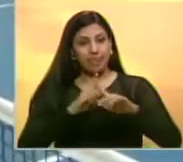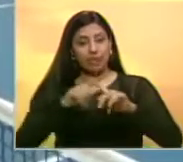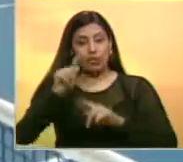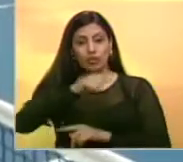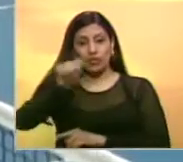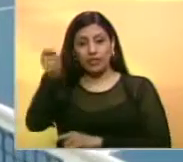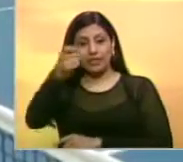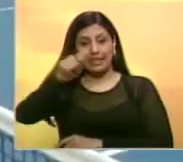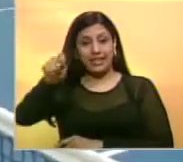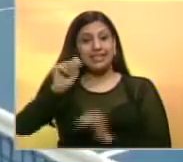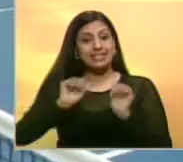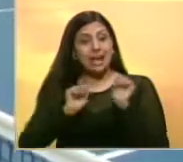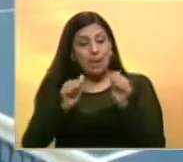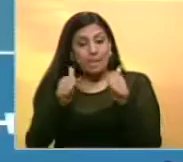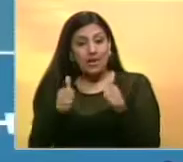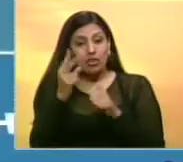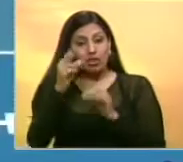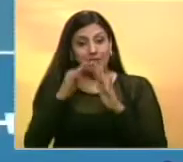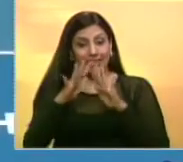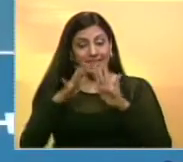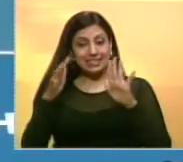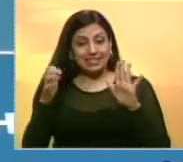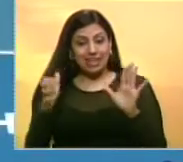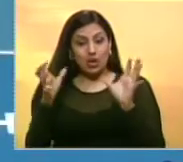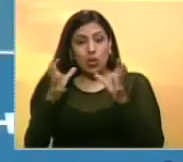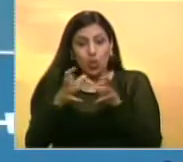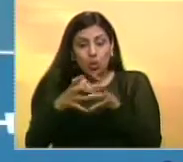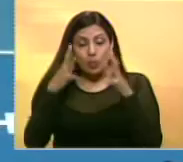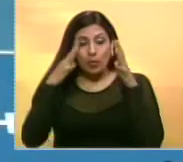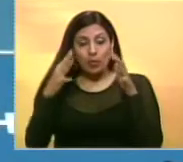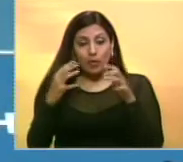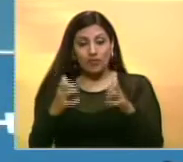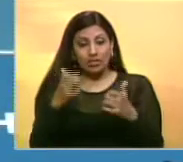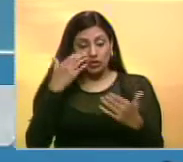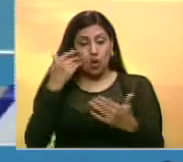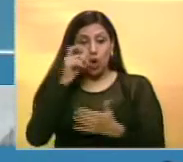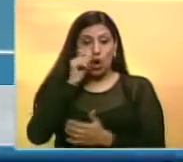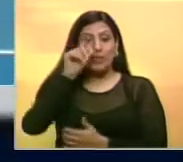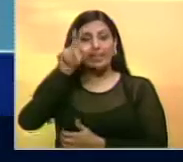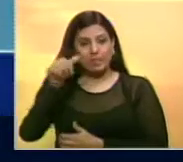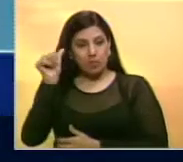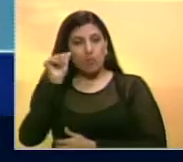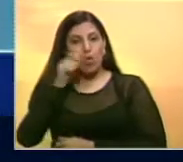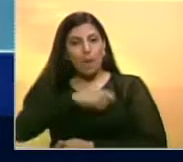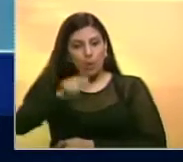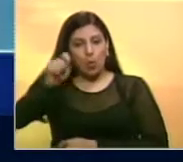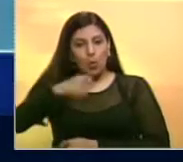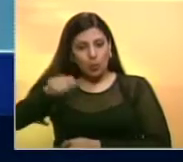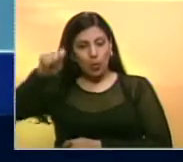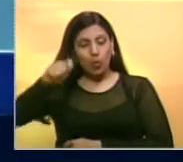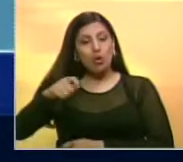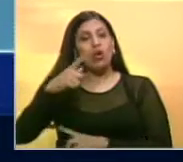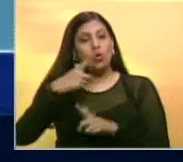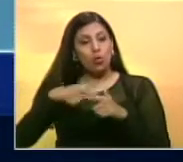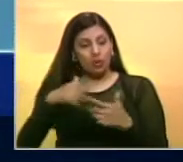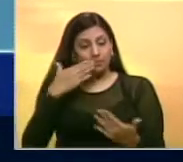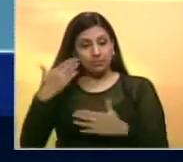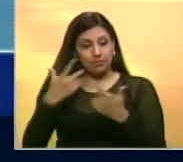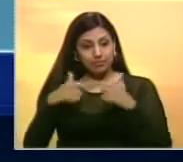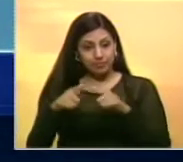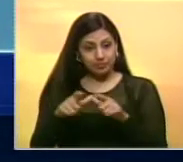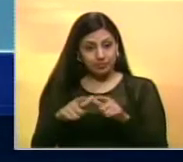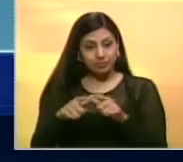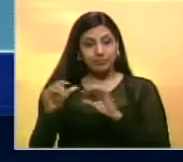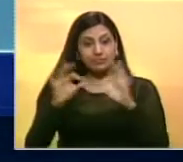notas del tenis ya comenzó la temporada 2016 de las giras profesionales tanto masculinas como femeninas En la Copa Hopman torneo por equipos